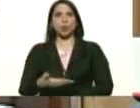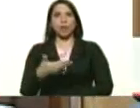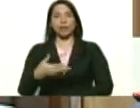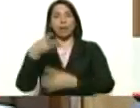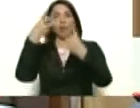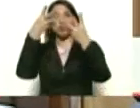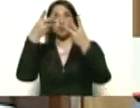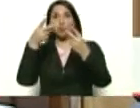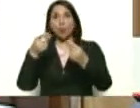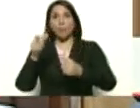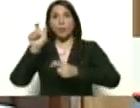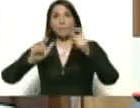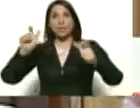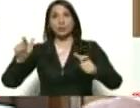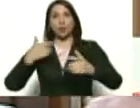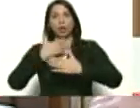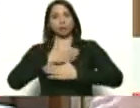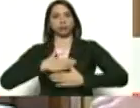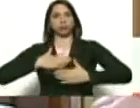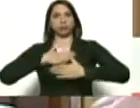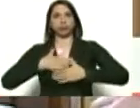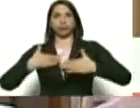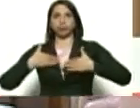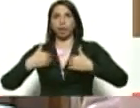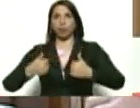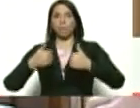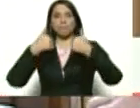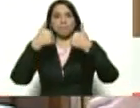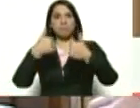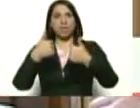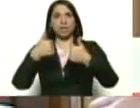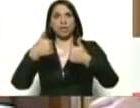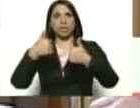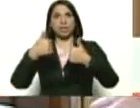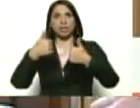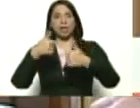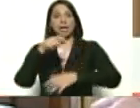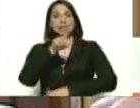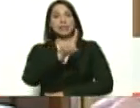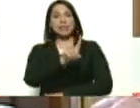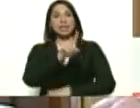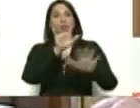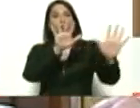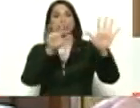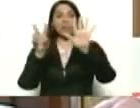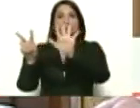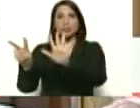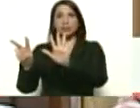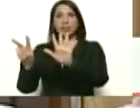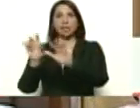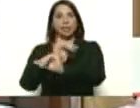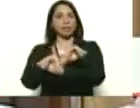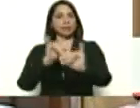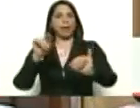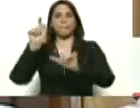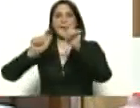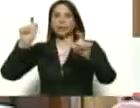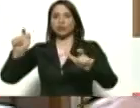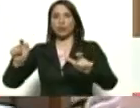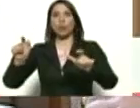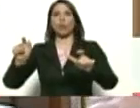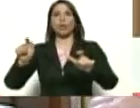recuperados que hoy ya alcanza a 117 casos recuperados de los